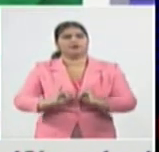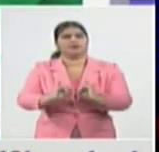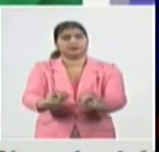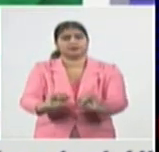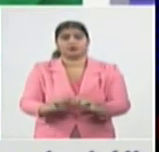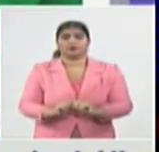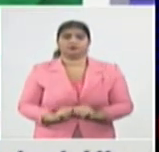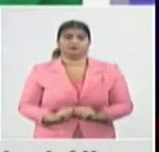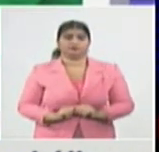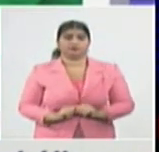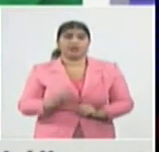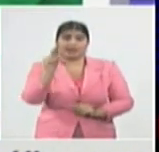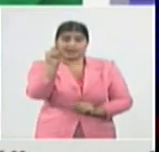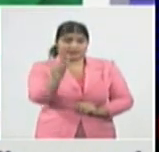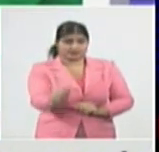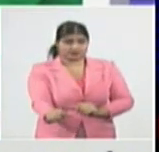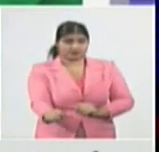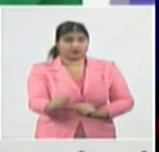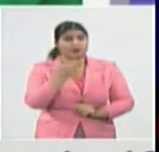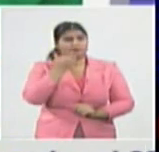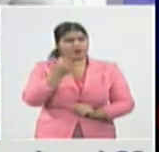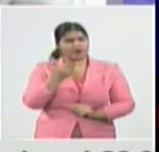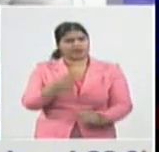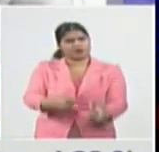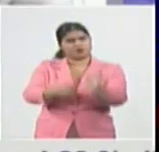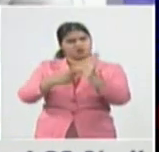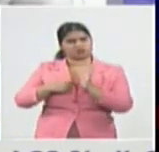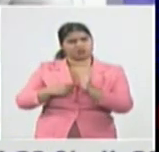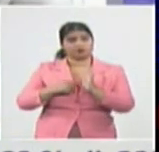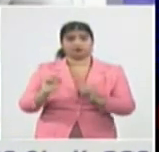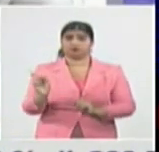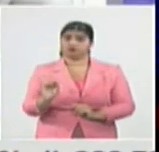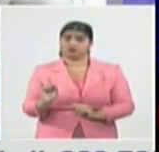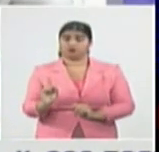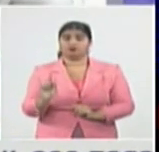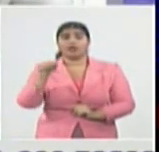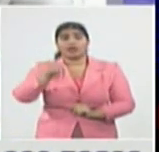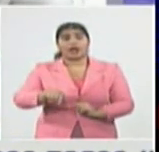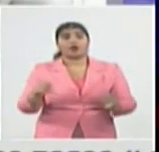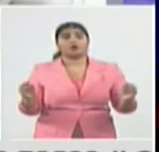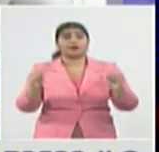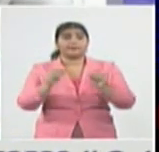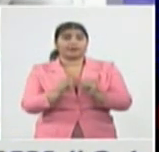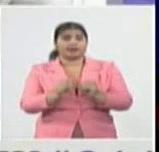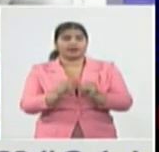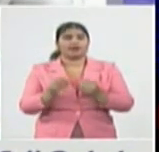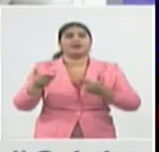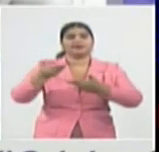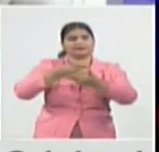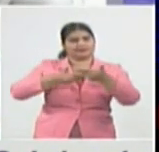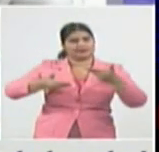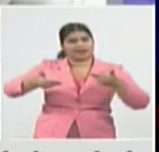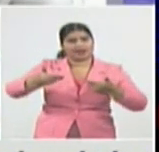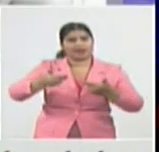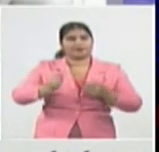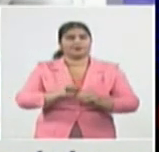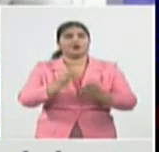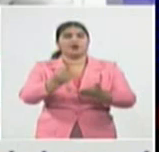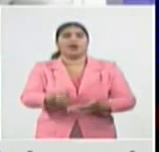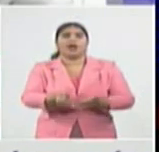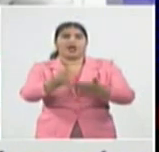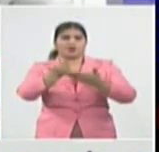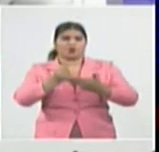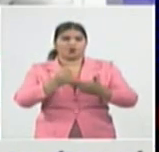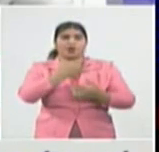estar hablando de todos esos elementos de manera general y de la solidaridad porque si lo pensamos en positivo nuestro pueblo ha dado muchísimas muestras de